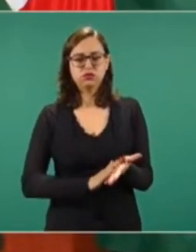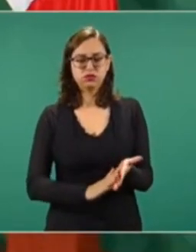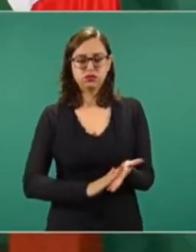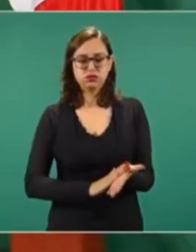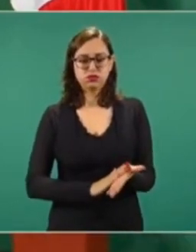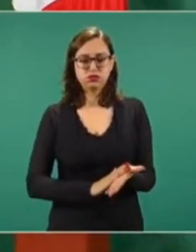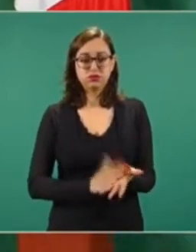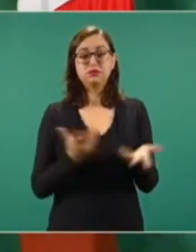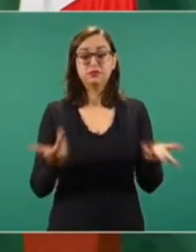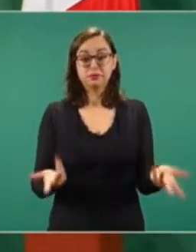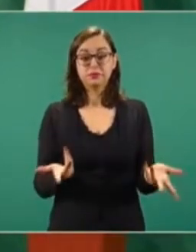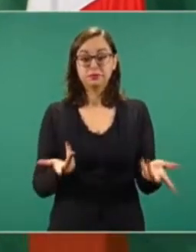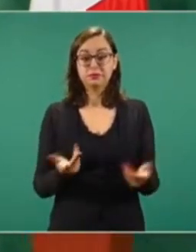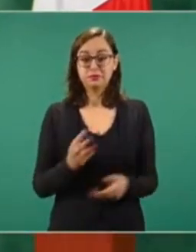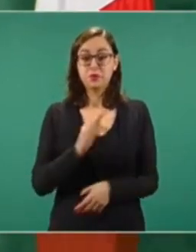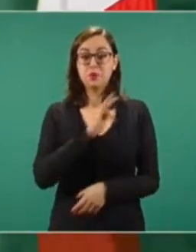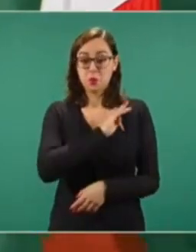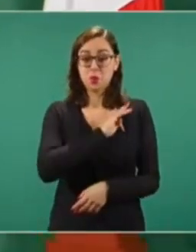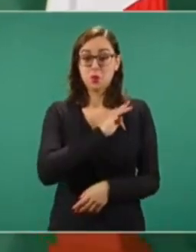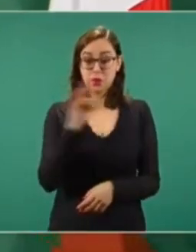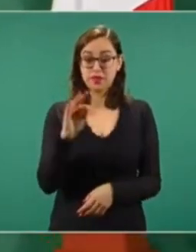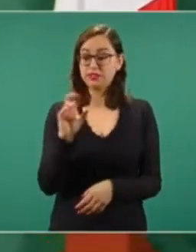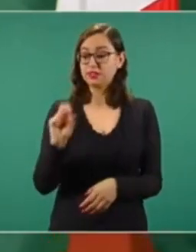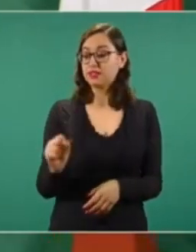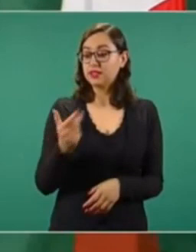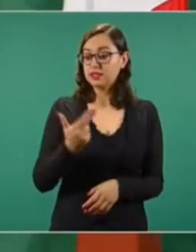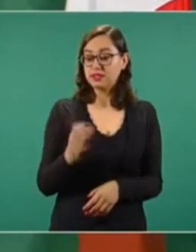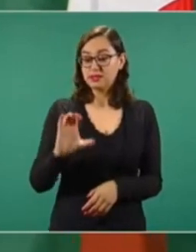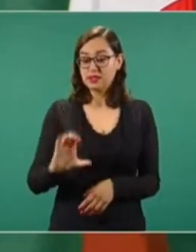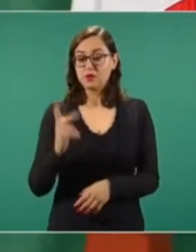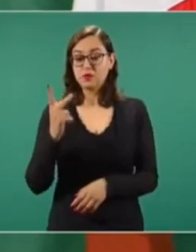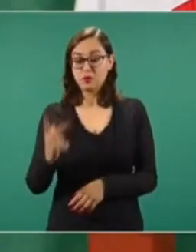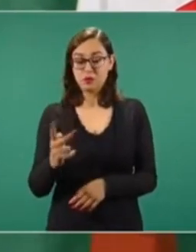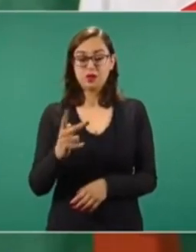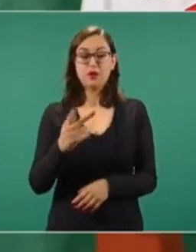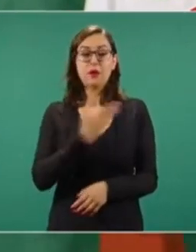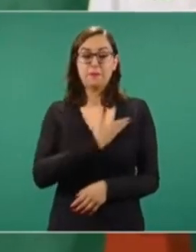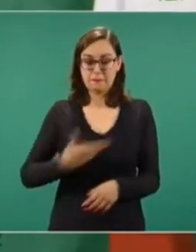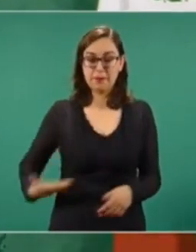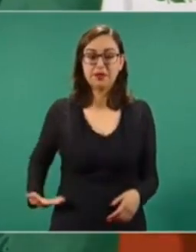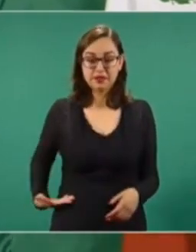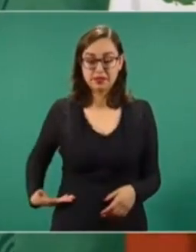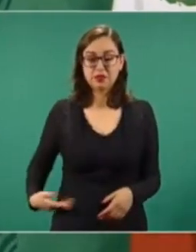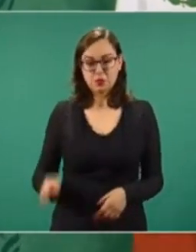que tenía el secretario de Hacienda y desde luego el presidente.